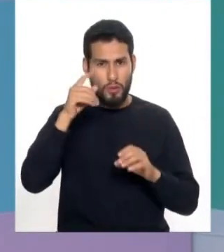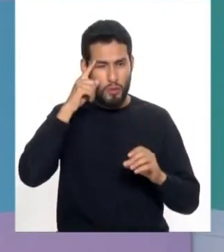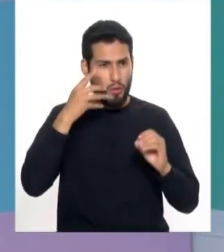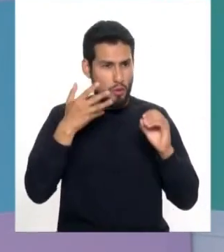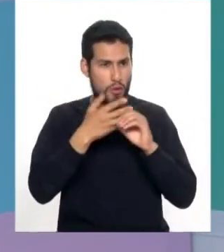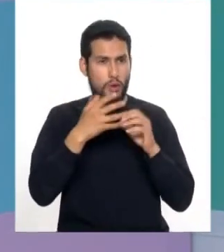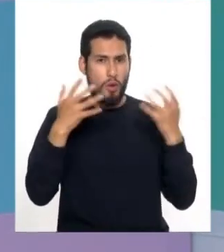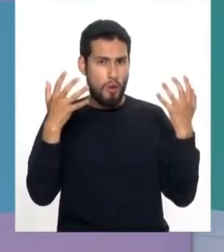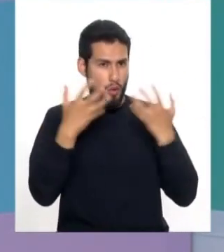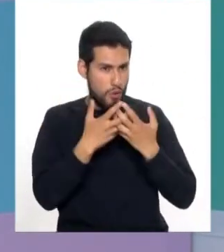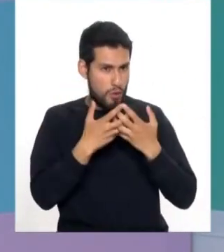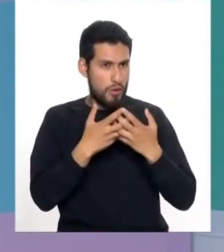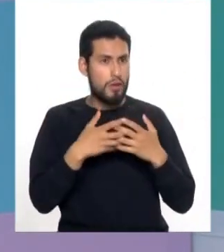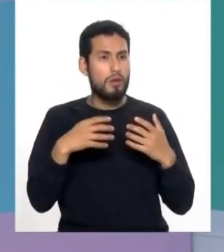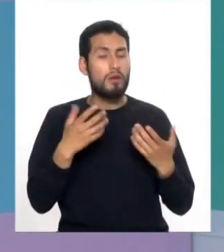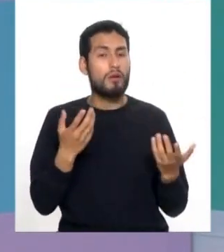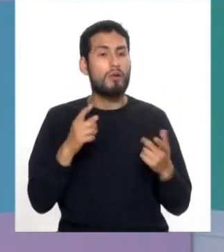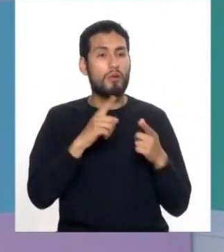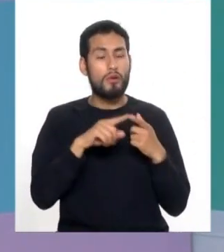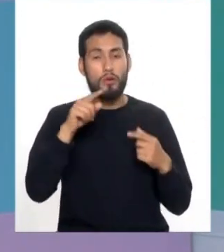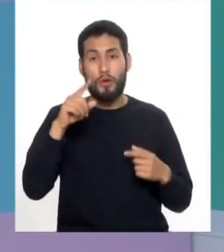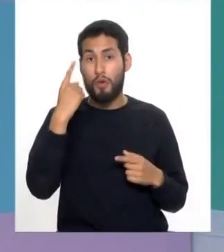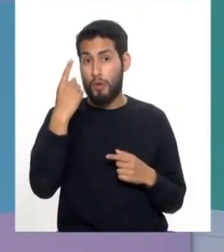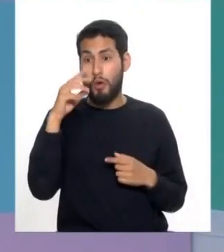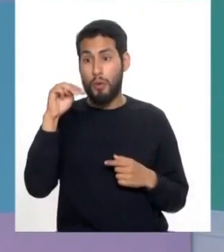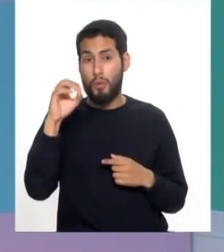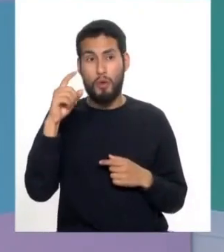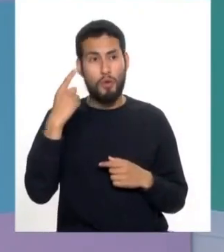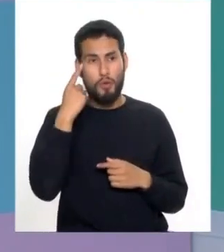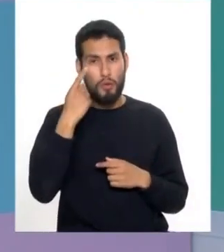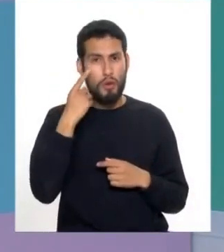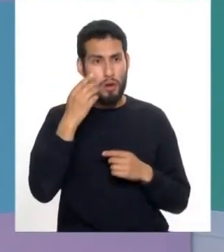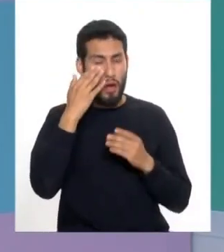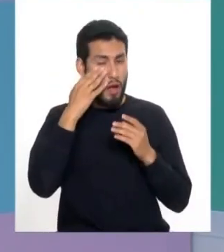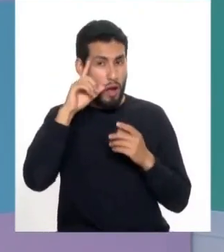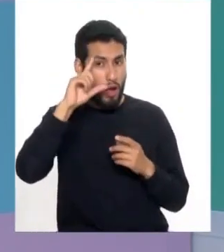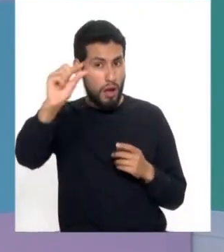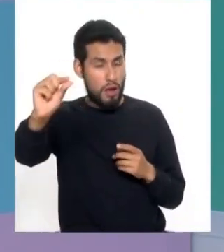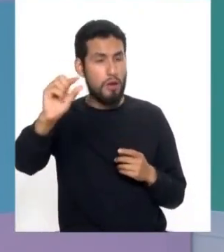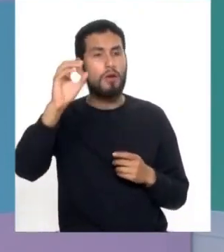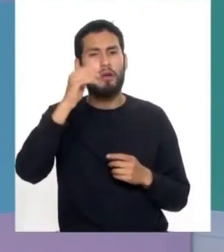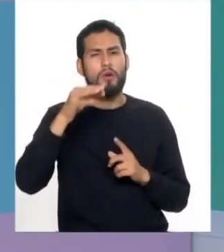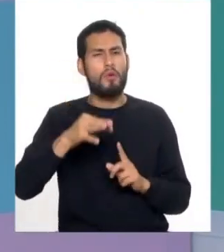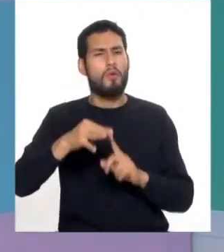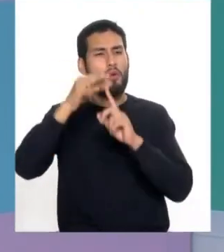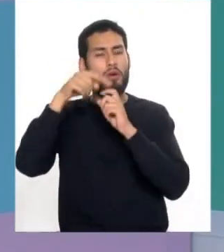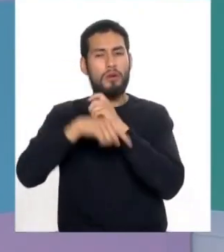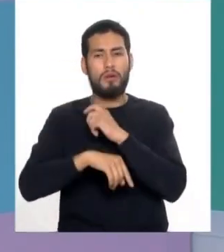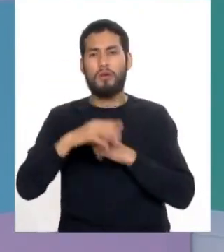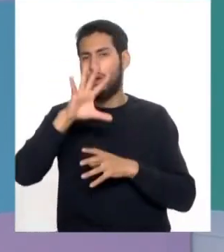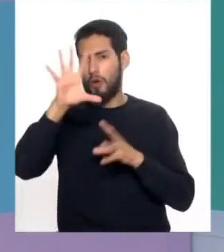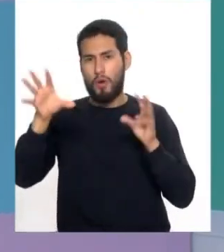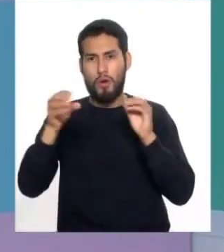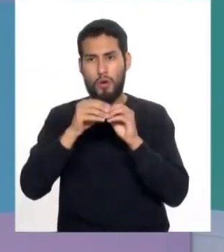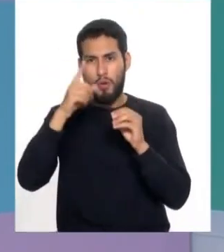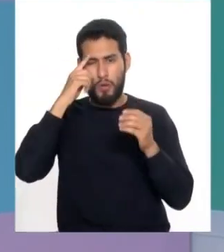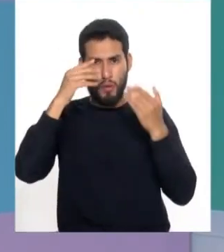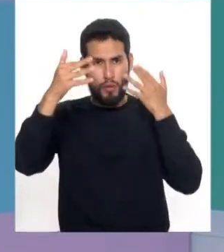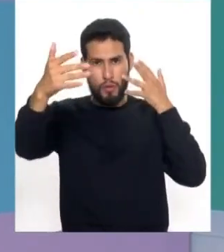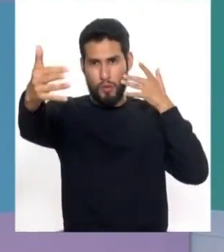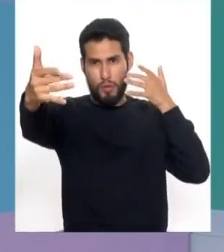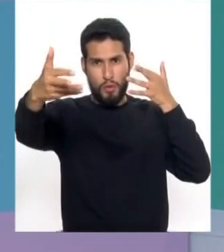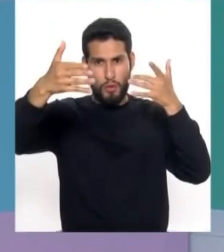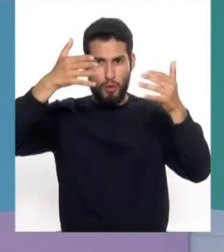adecuado existen los monofocales que solo corrigen la visión de distancia y los de alta gama que corrigen todos los rangos de